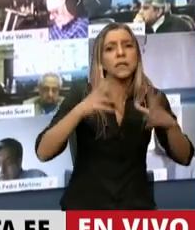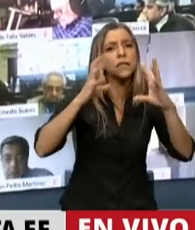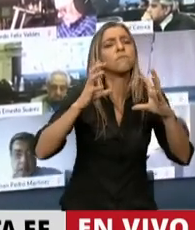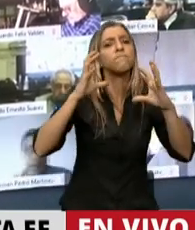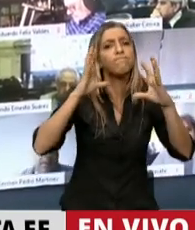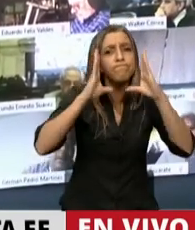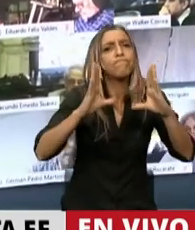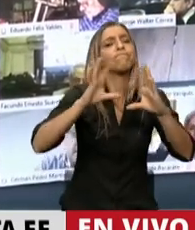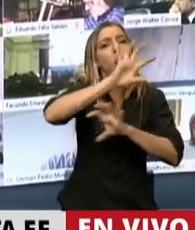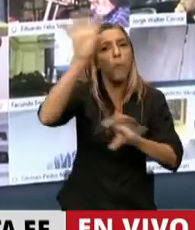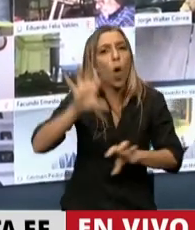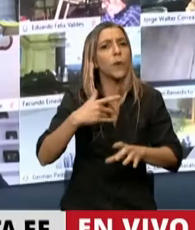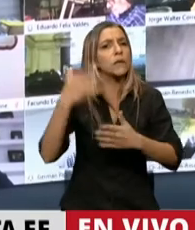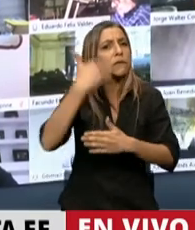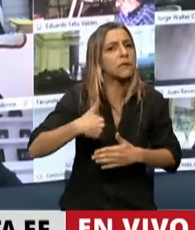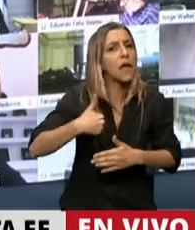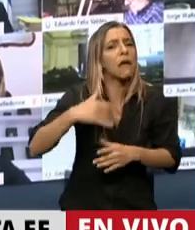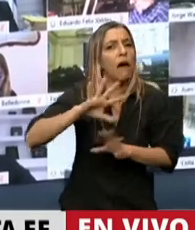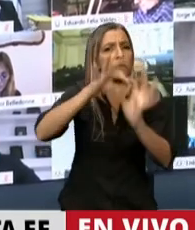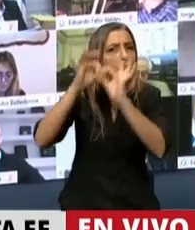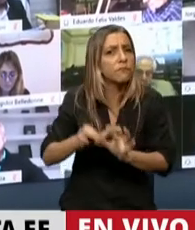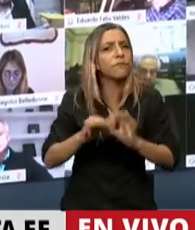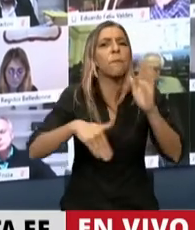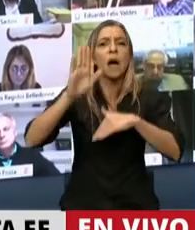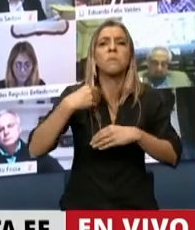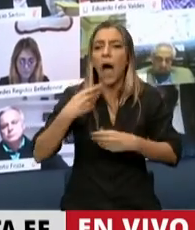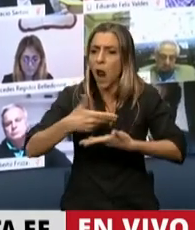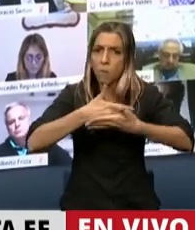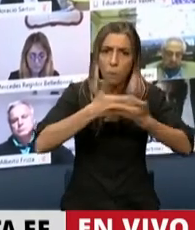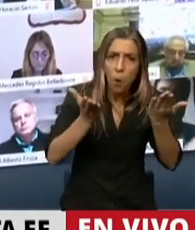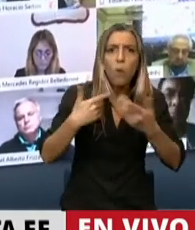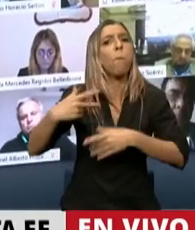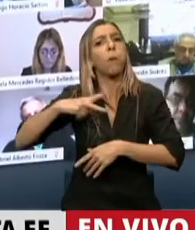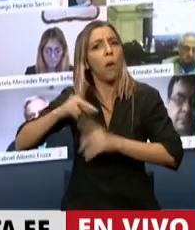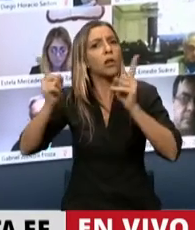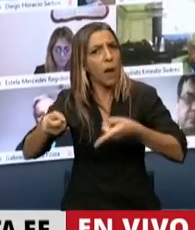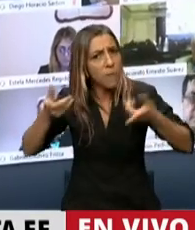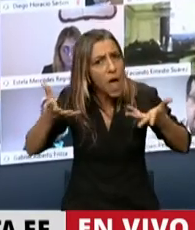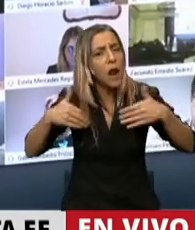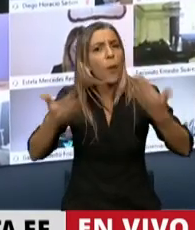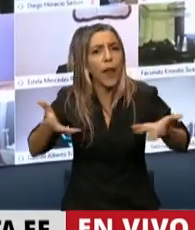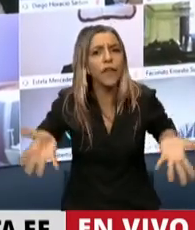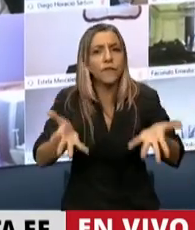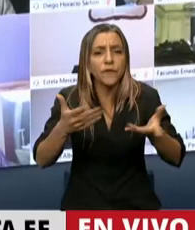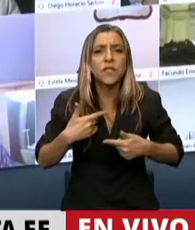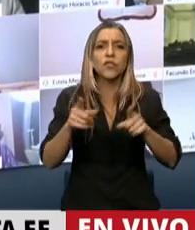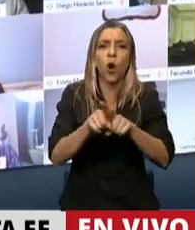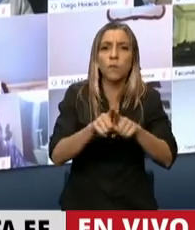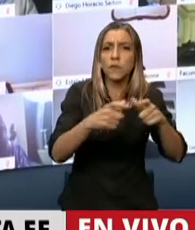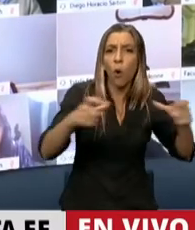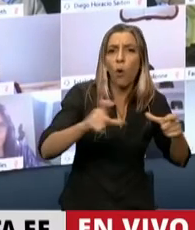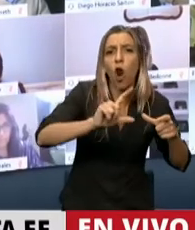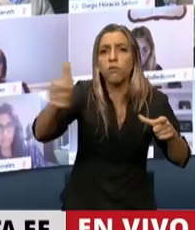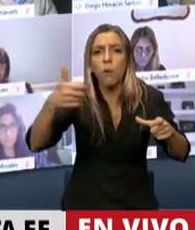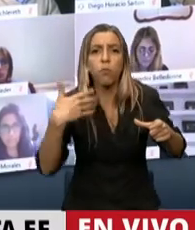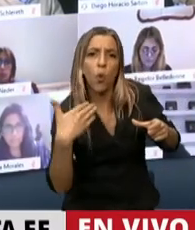que era muy importante en las nuevas visiones del desarrollo público-privado, y que con el tema del bono transferible le están convirtiendo en un grave